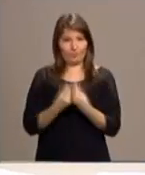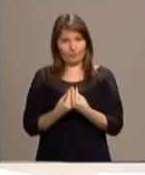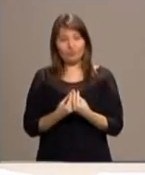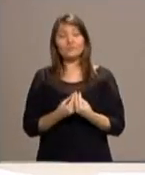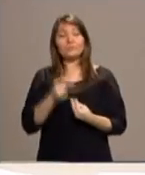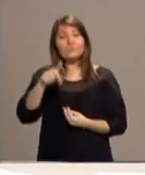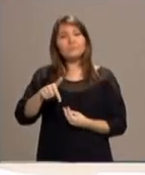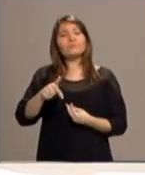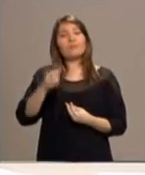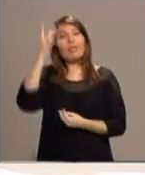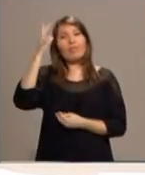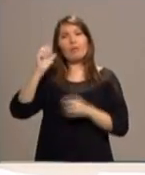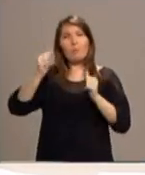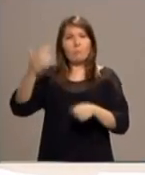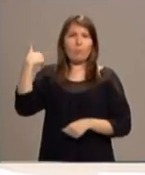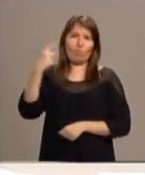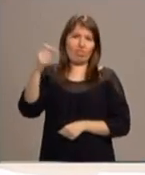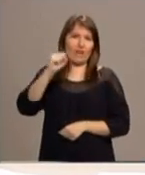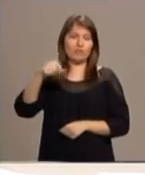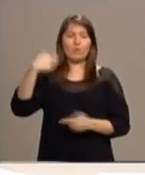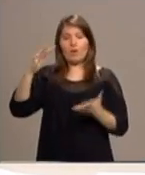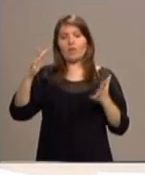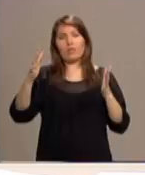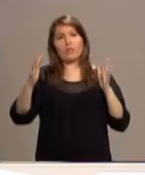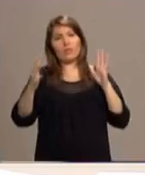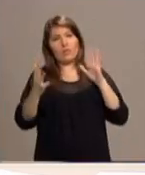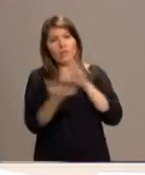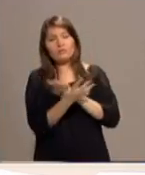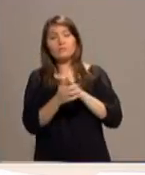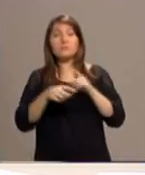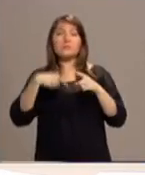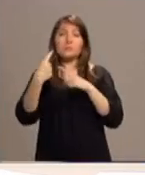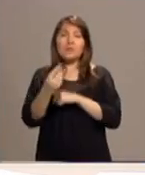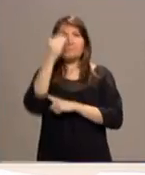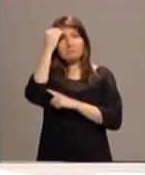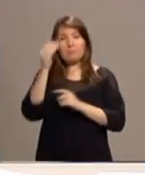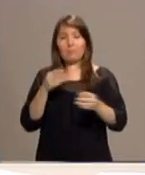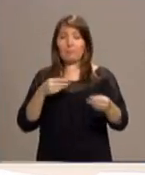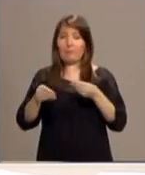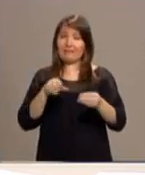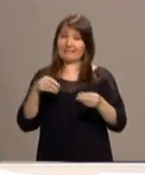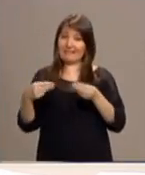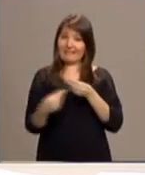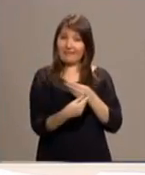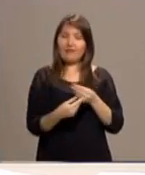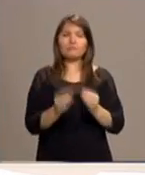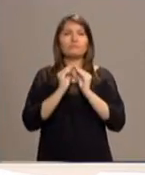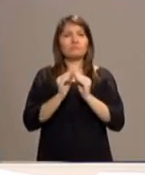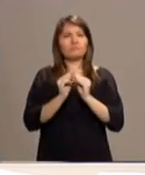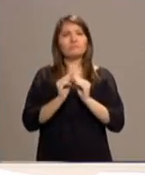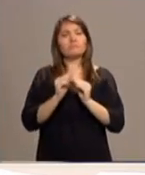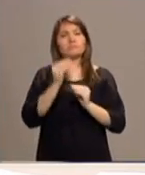esta iniciativa. En un momento dado se pasó a que los materiales los elaboraran